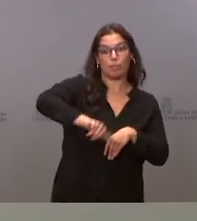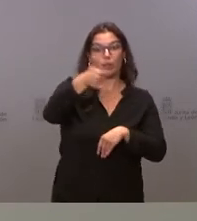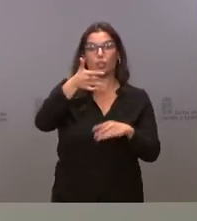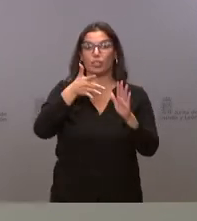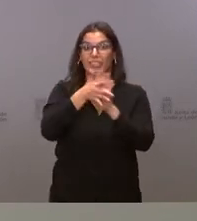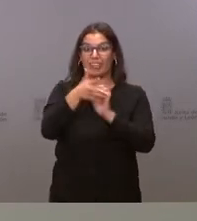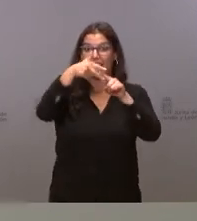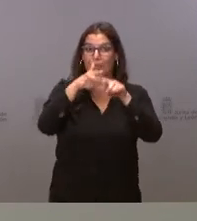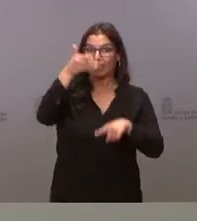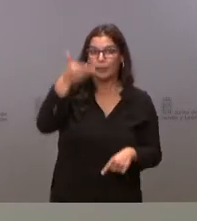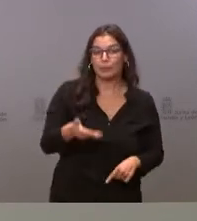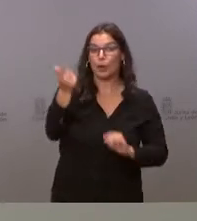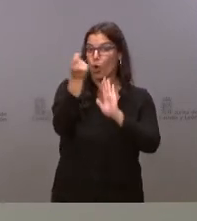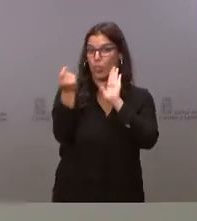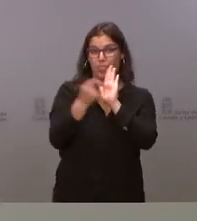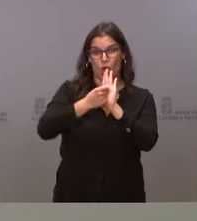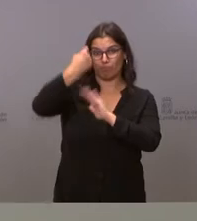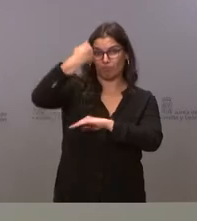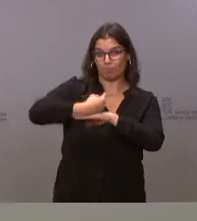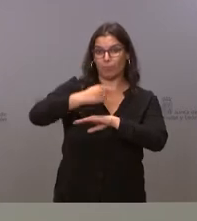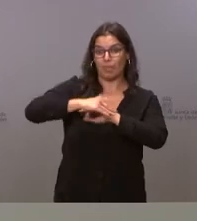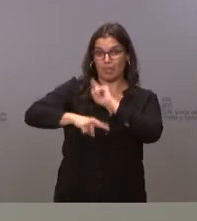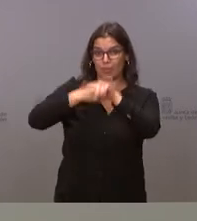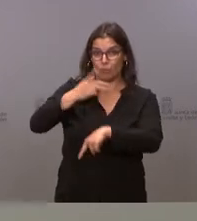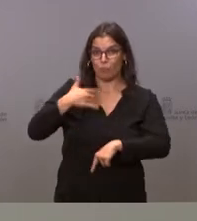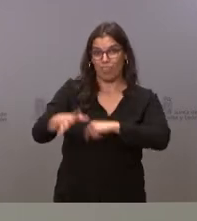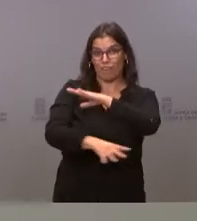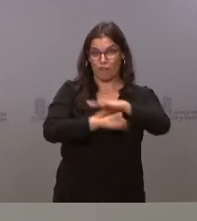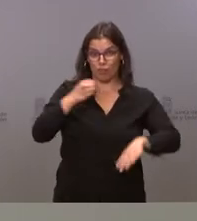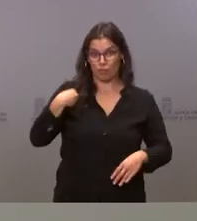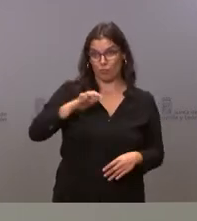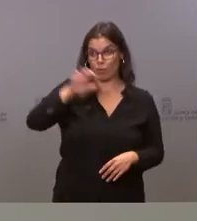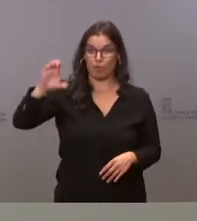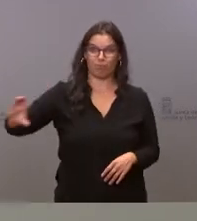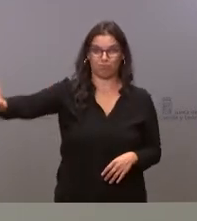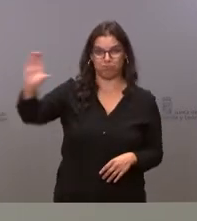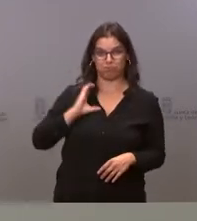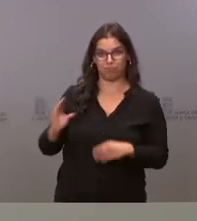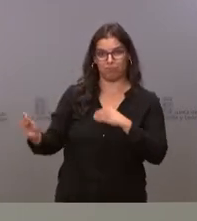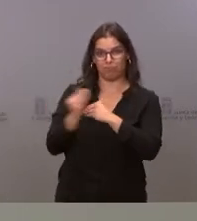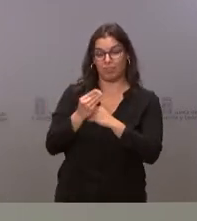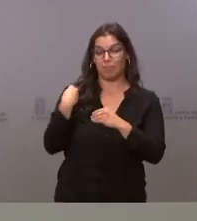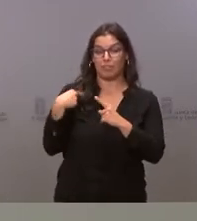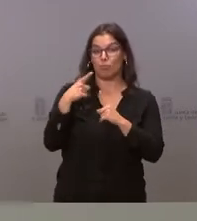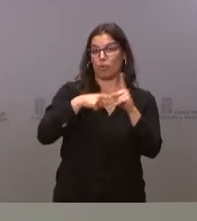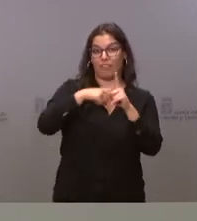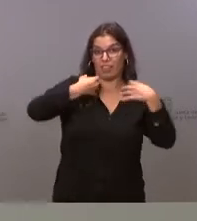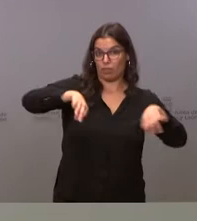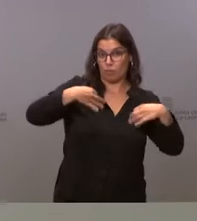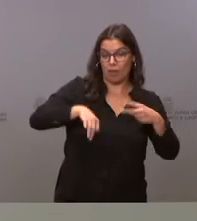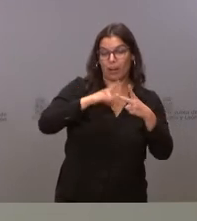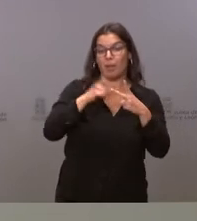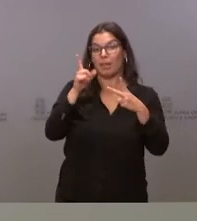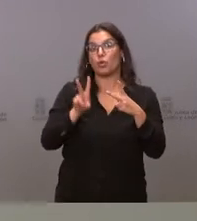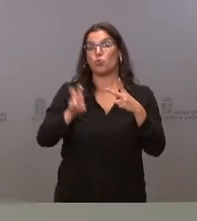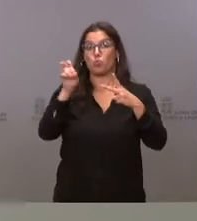necesario, es una condición para obtener la financiación de los fondos europeos, tanto los del marco financiero ordinario como los de la nueva